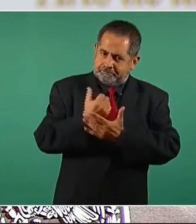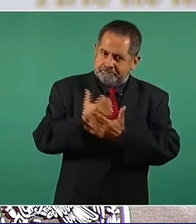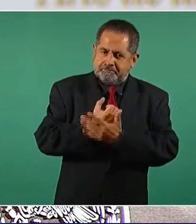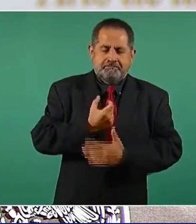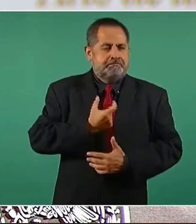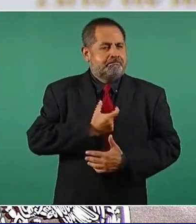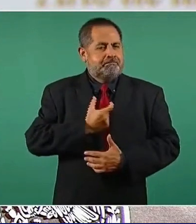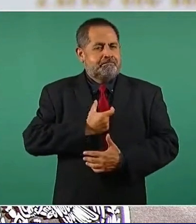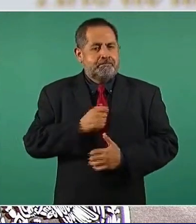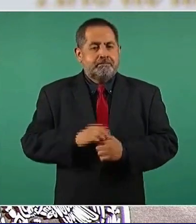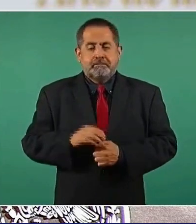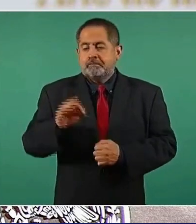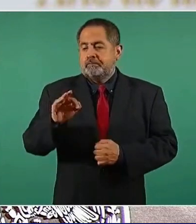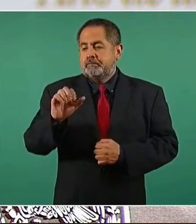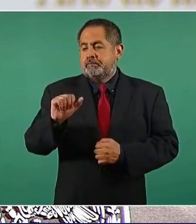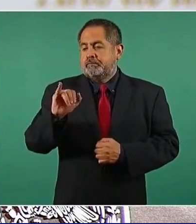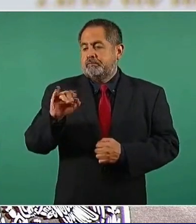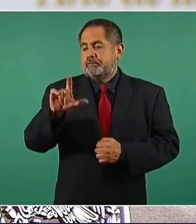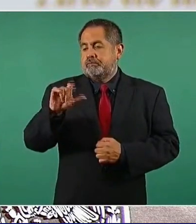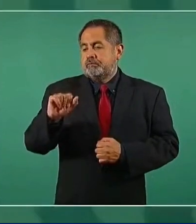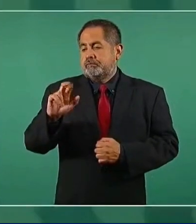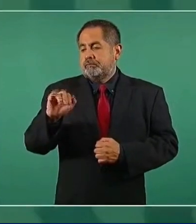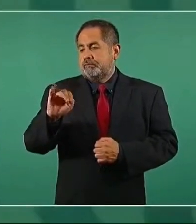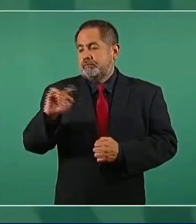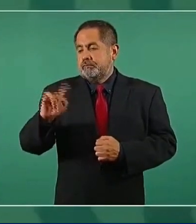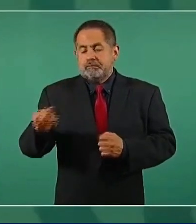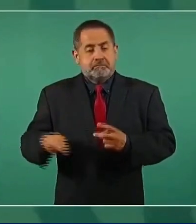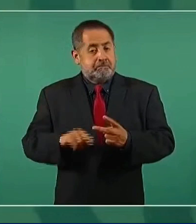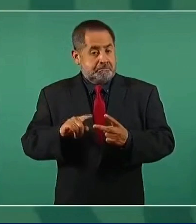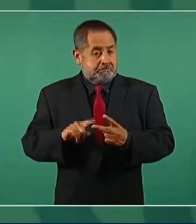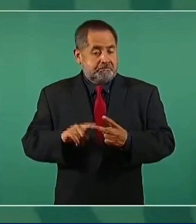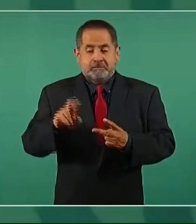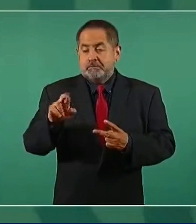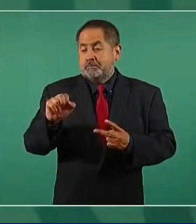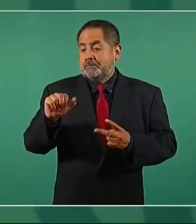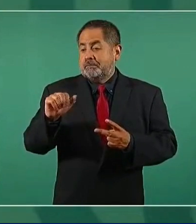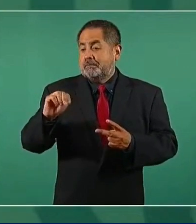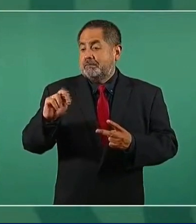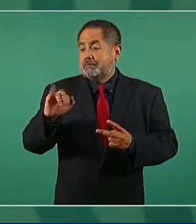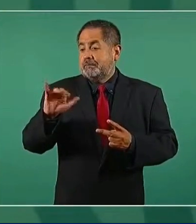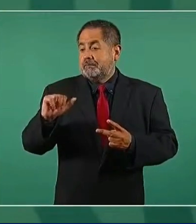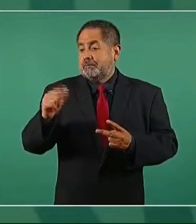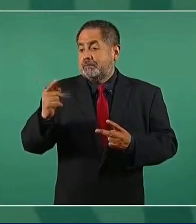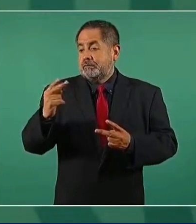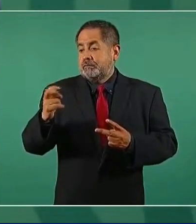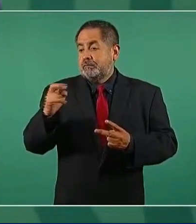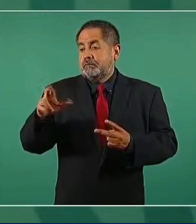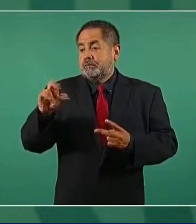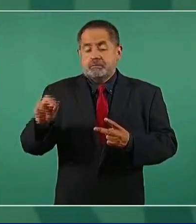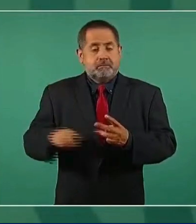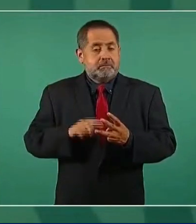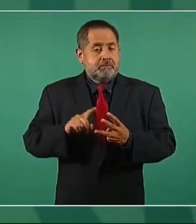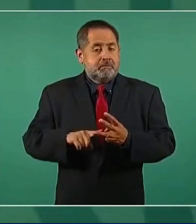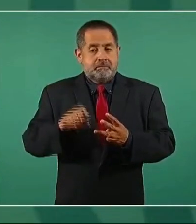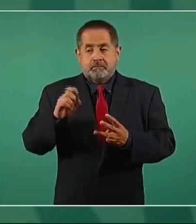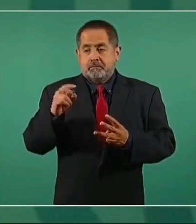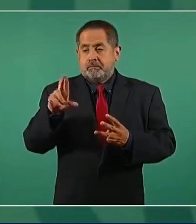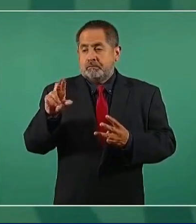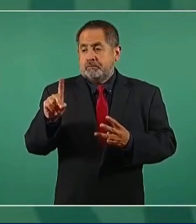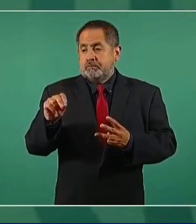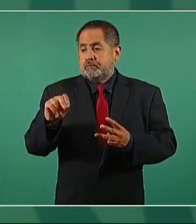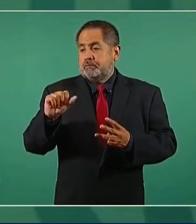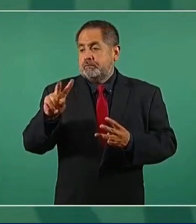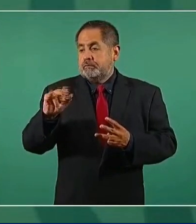Fabiola Ramírez Martínez, Rosa María Guerrero, Eduardo